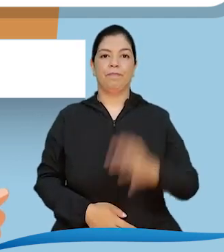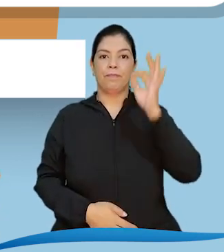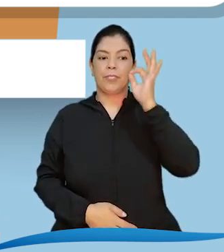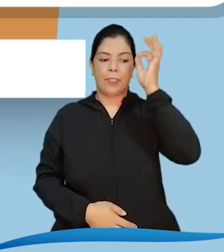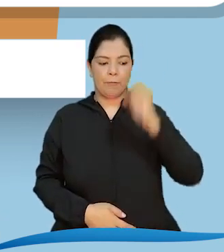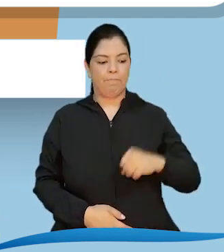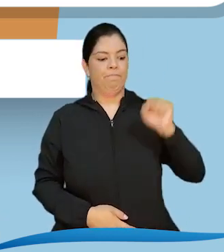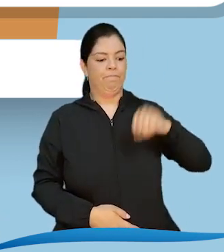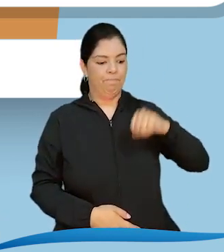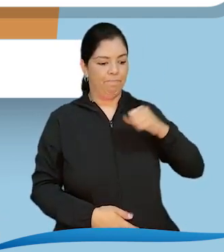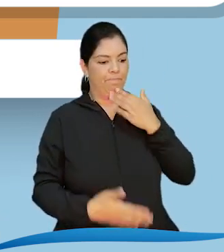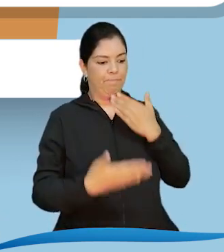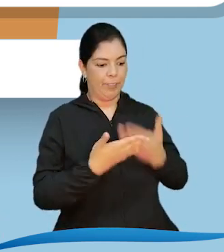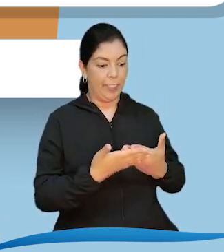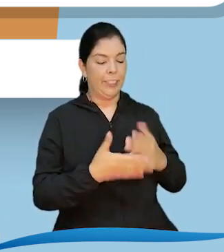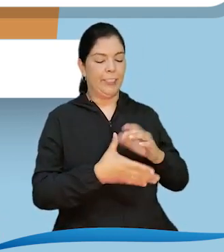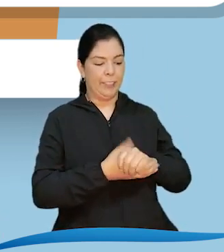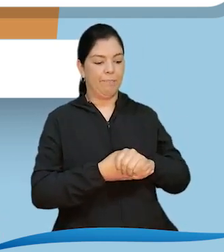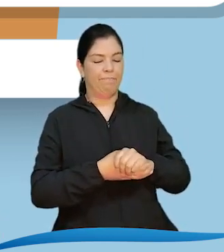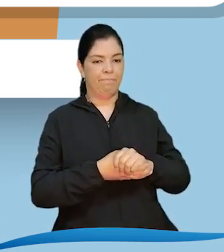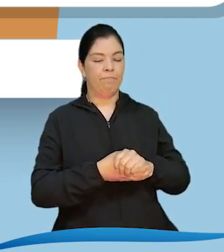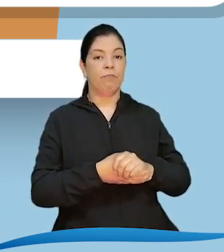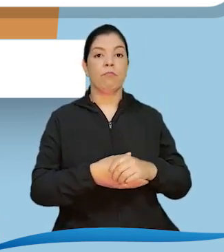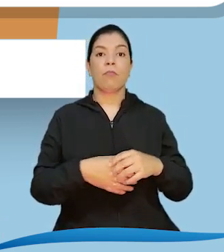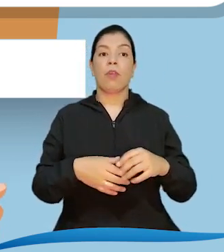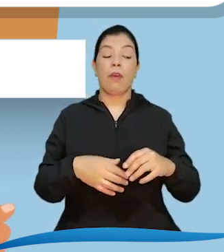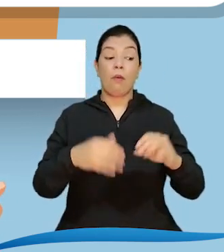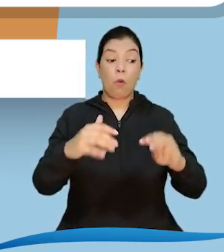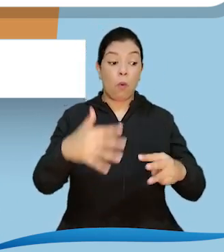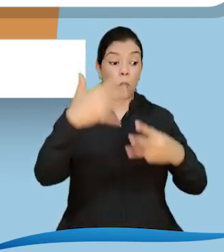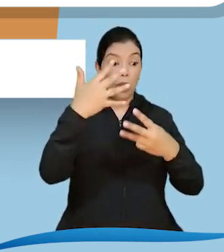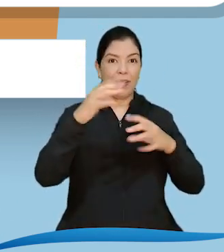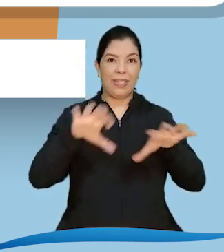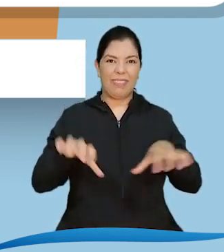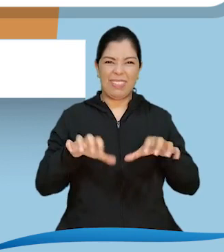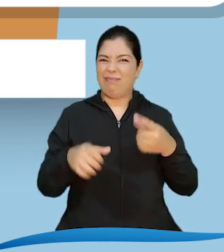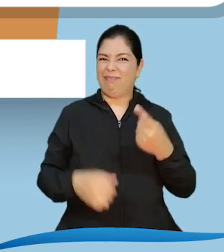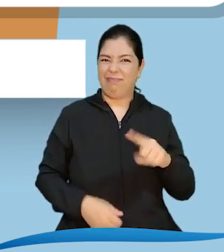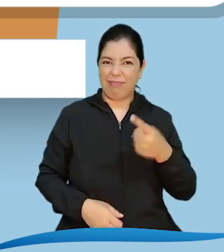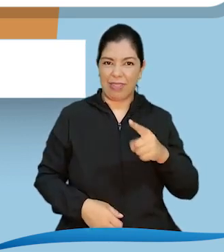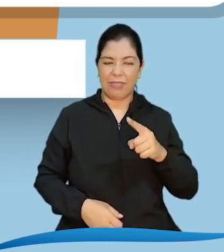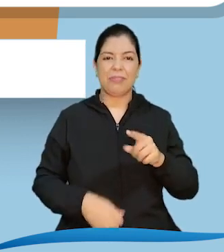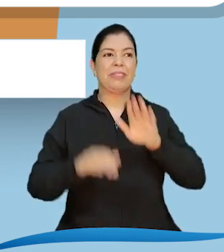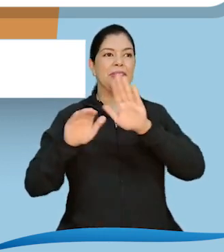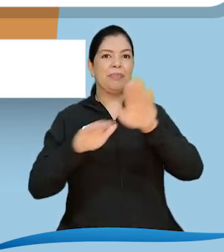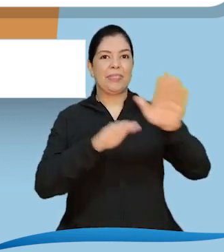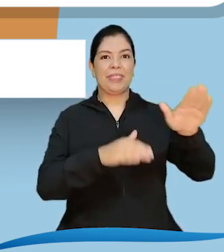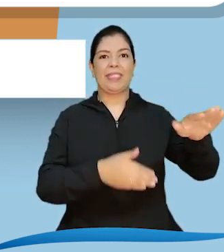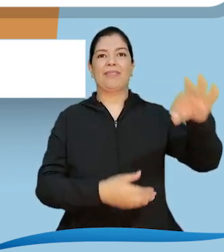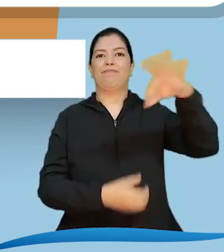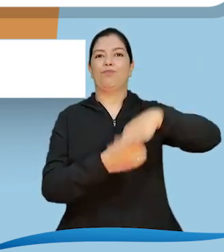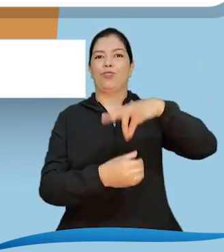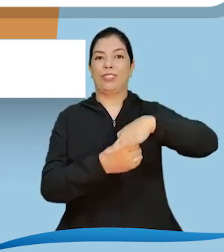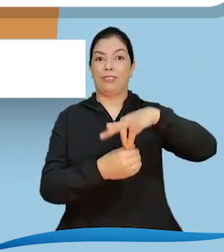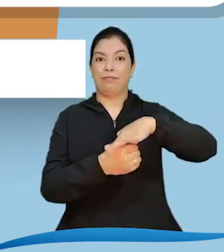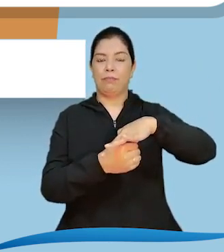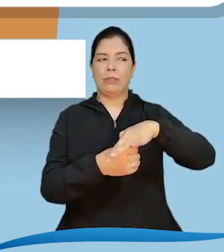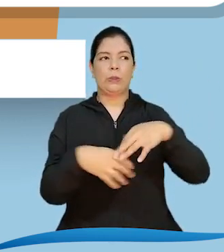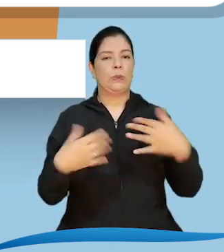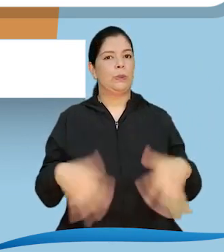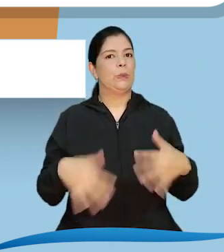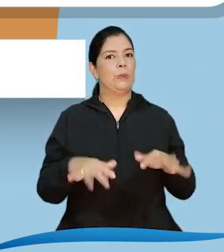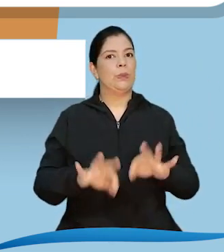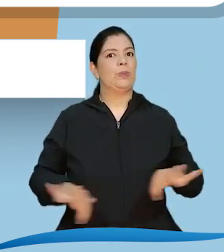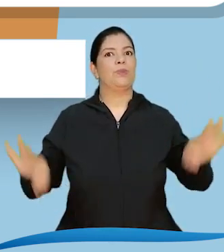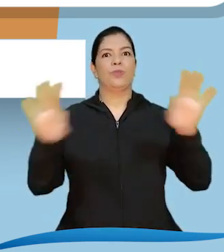lo primero que habría que recordar entonces es que la octava actividad, la elección de representantes, es un momento clave Porque es cuando